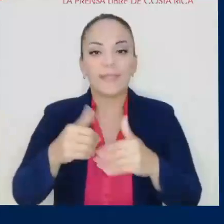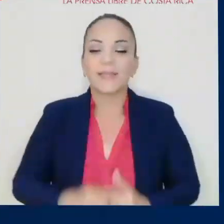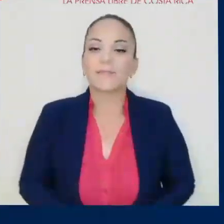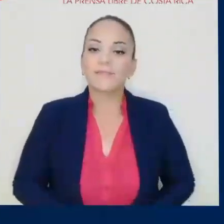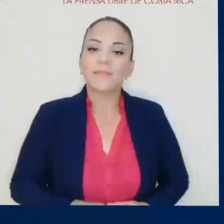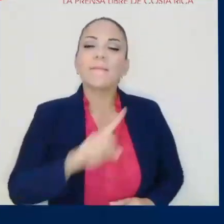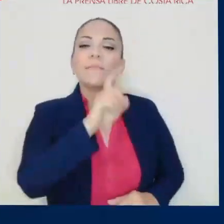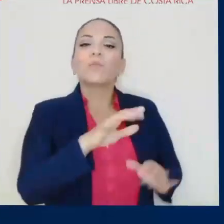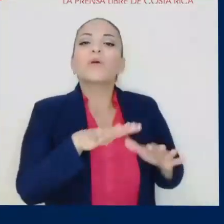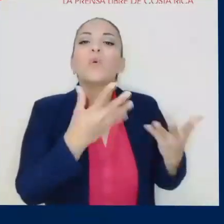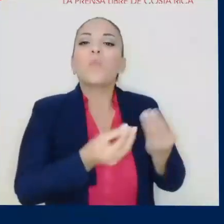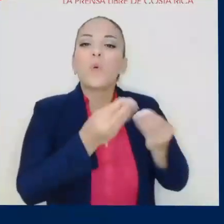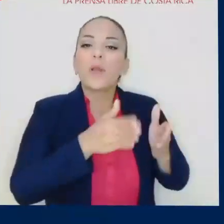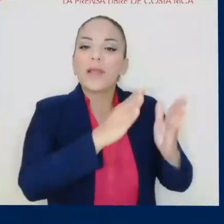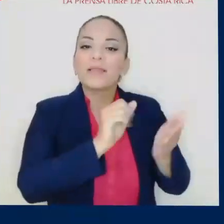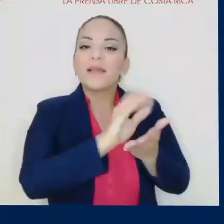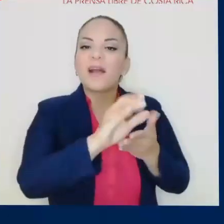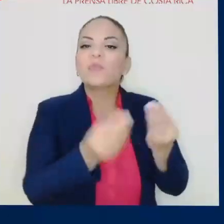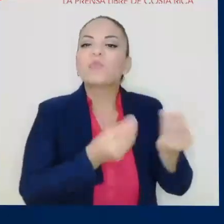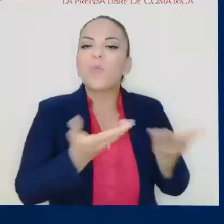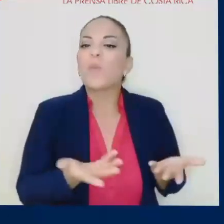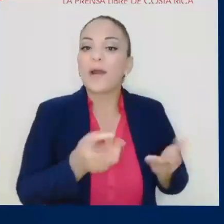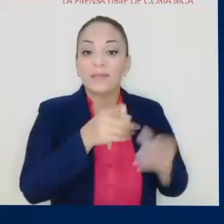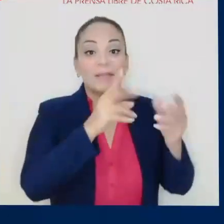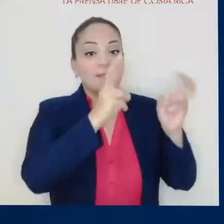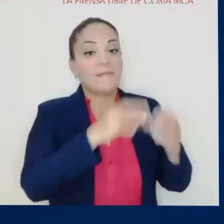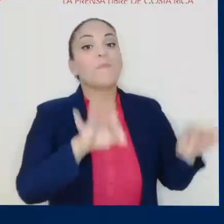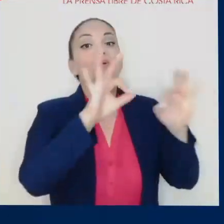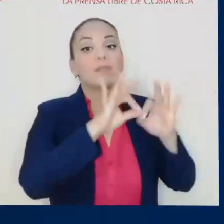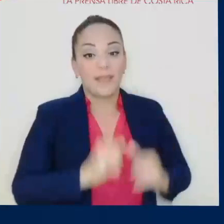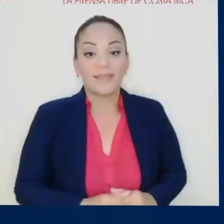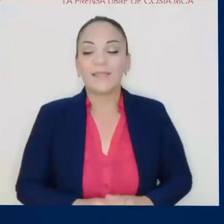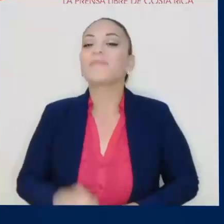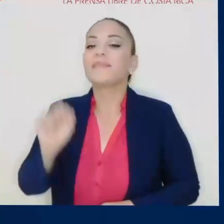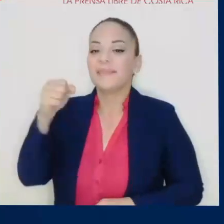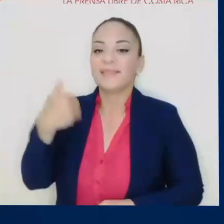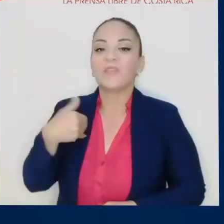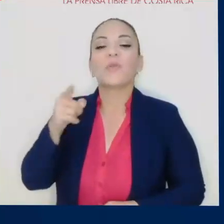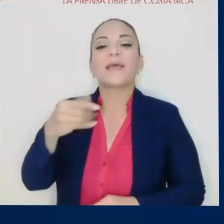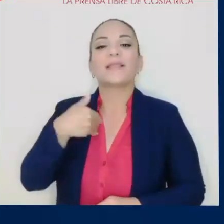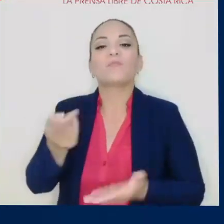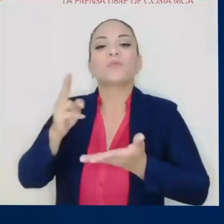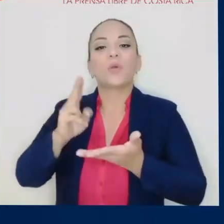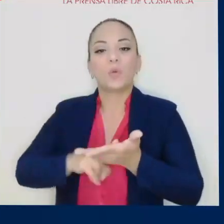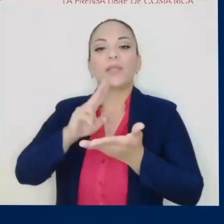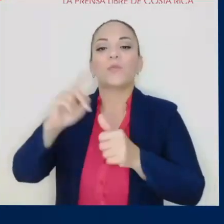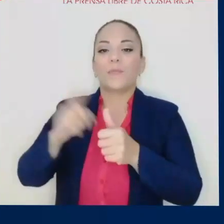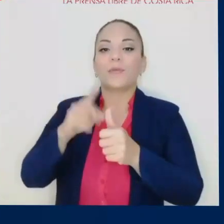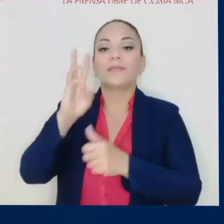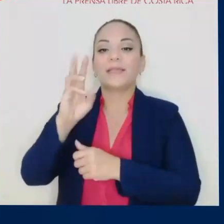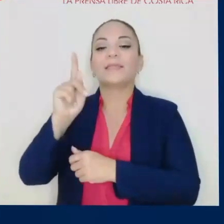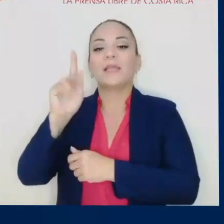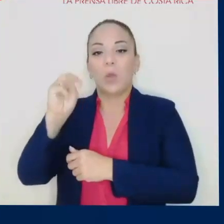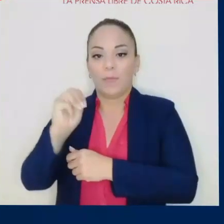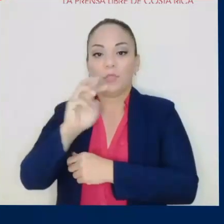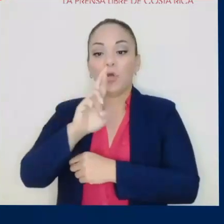seguir para adelante. ¿Cómo va hacia la carretera San Carlos? Usted sabe que eso es un tema muy importante para la zona norte. Ahí tenemos un primer contrato de unos 6